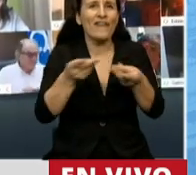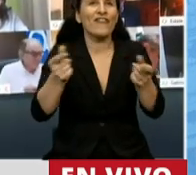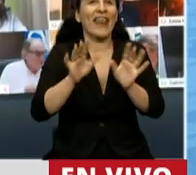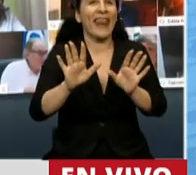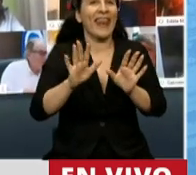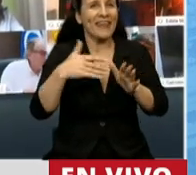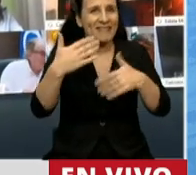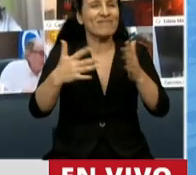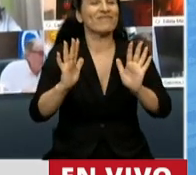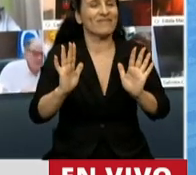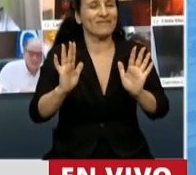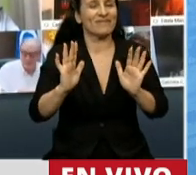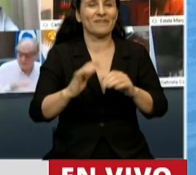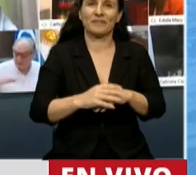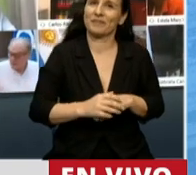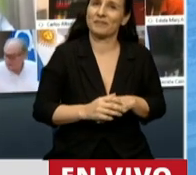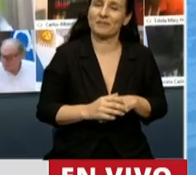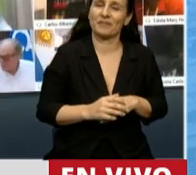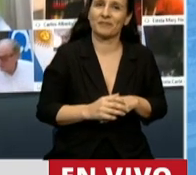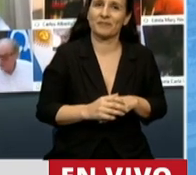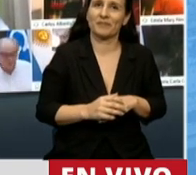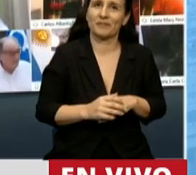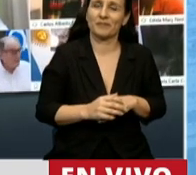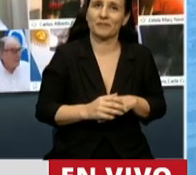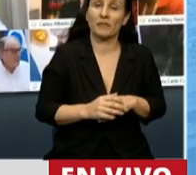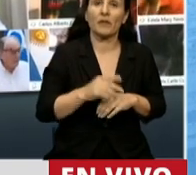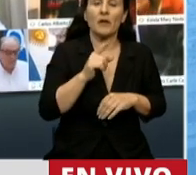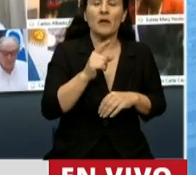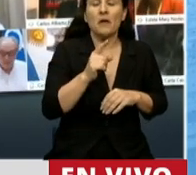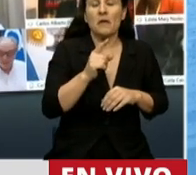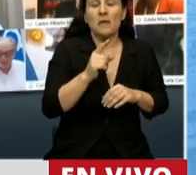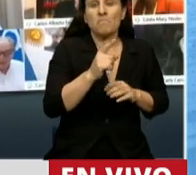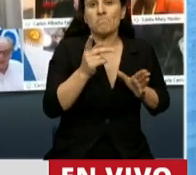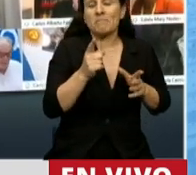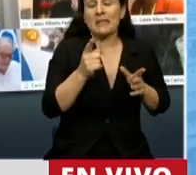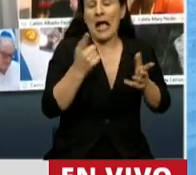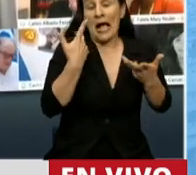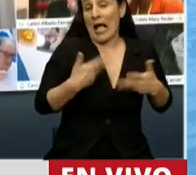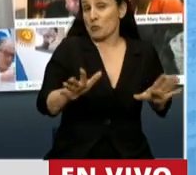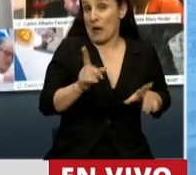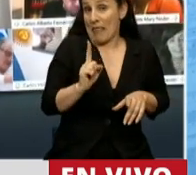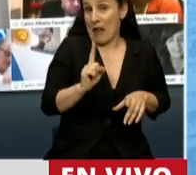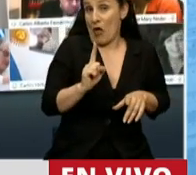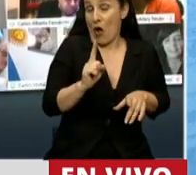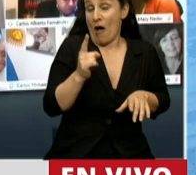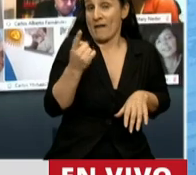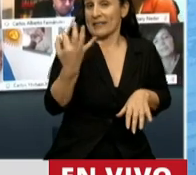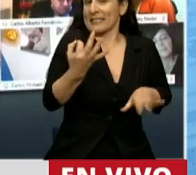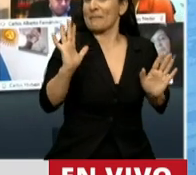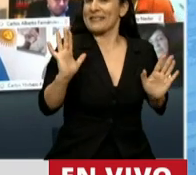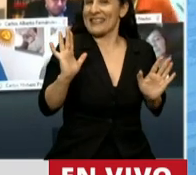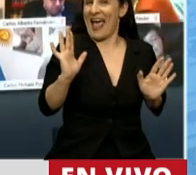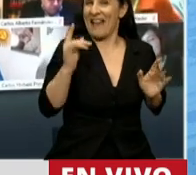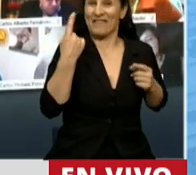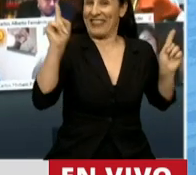parte, obviamente, una cosa no casual, pero excepcional, no común,